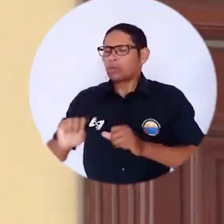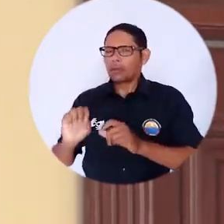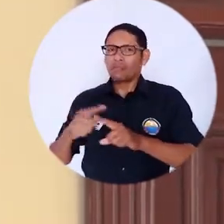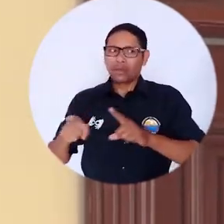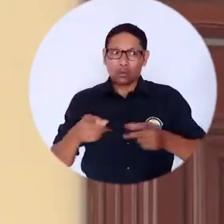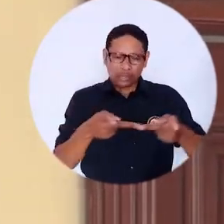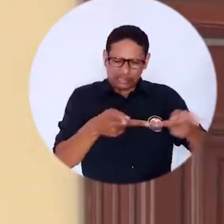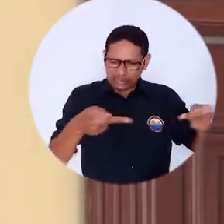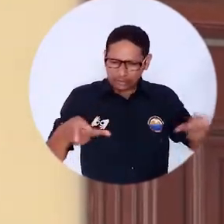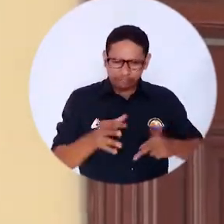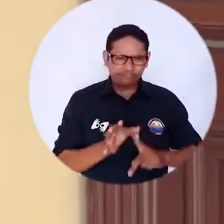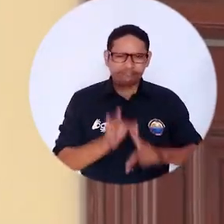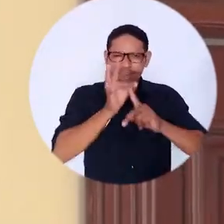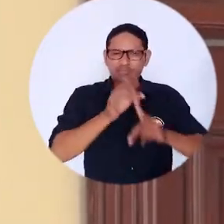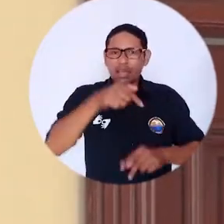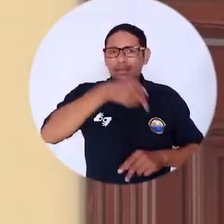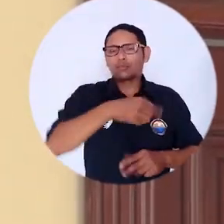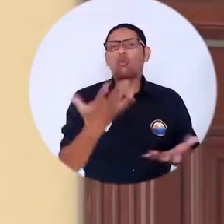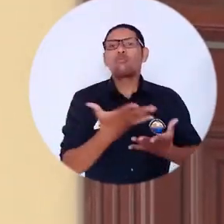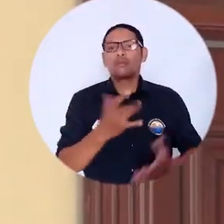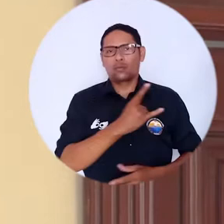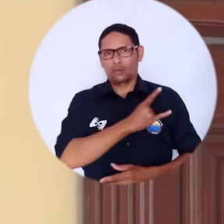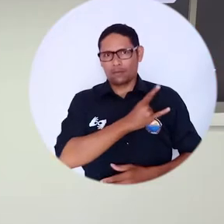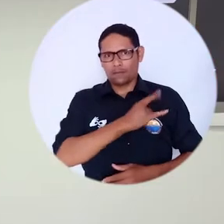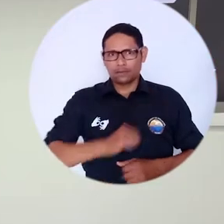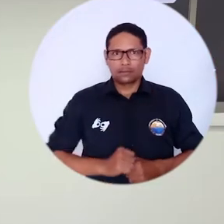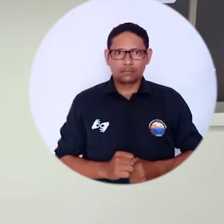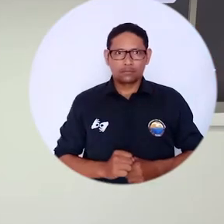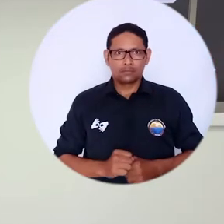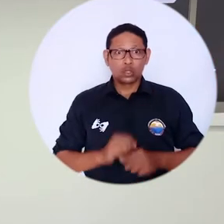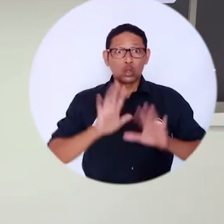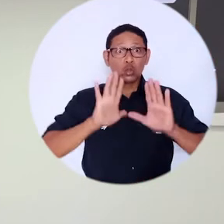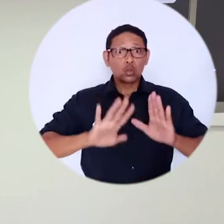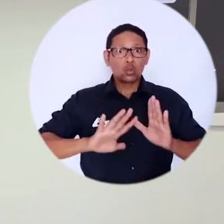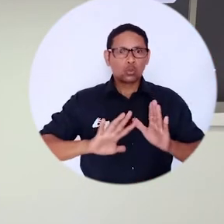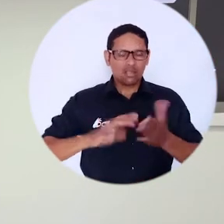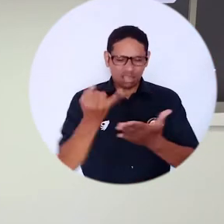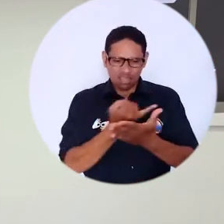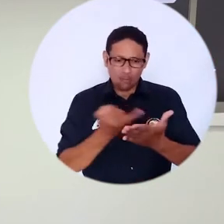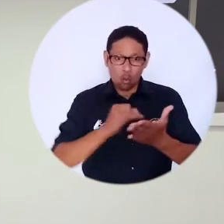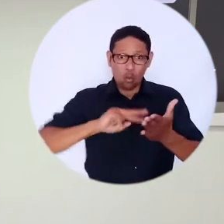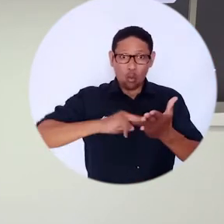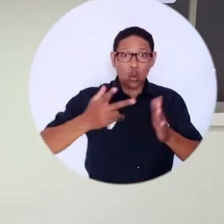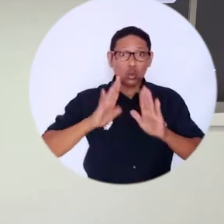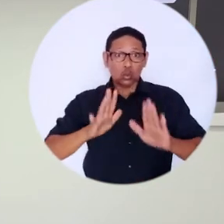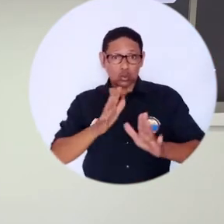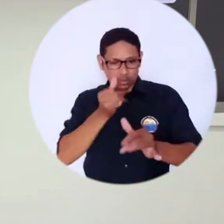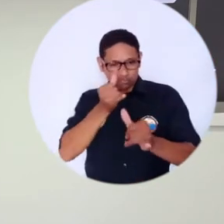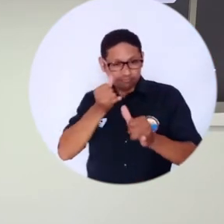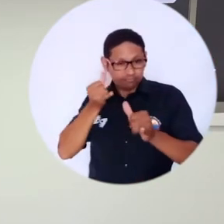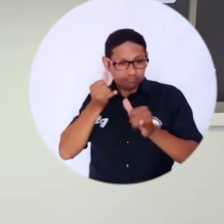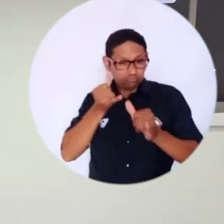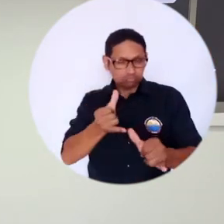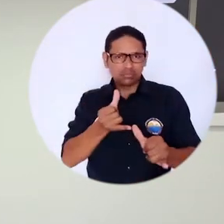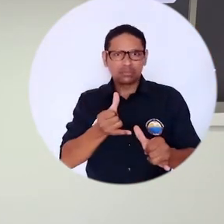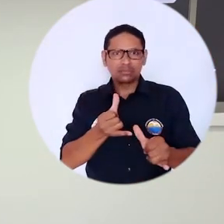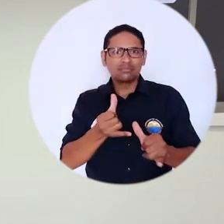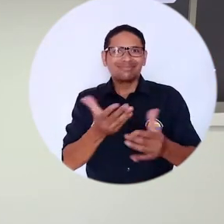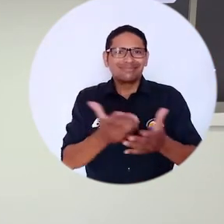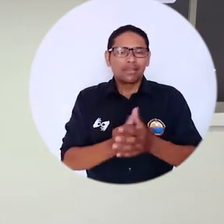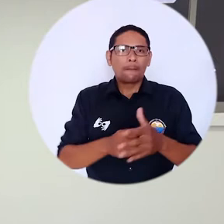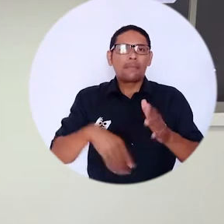de clases, pero un laboratorio de este tipo solo lo hay en la universidad. El dibujo técnico para ingeniería se estaba centrando en